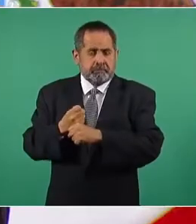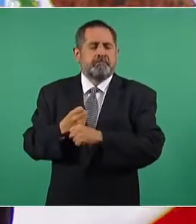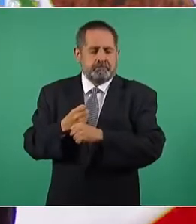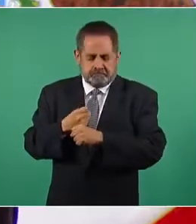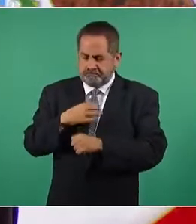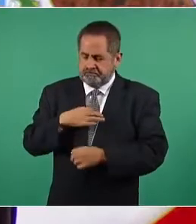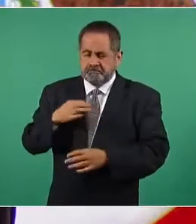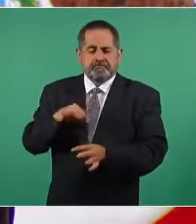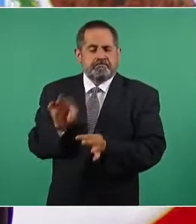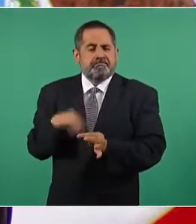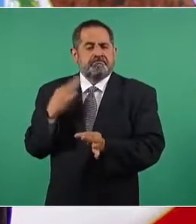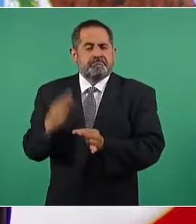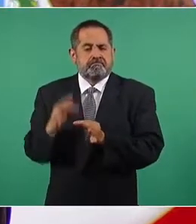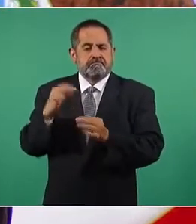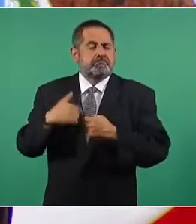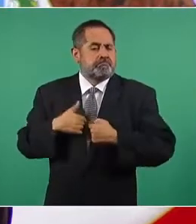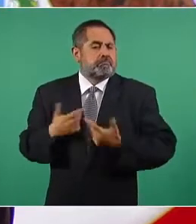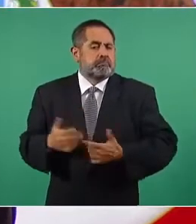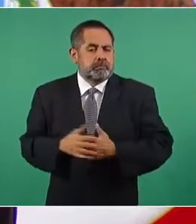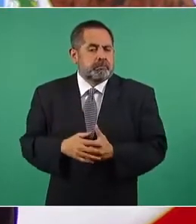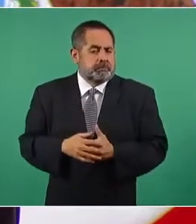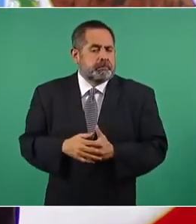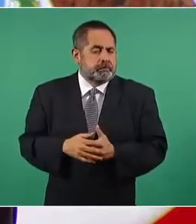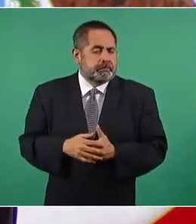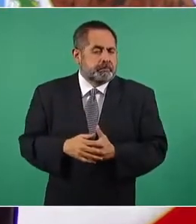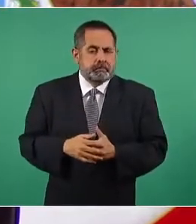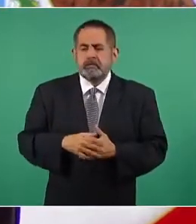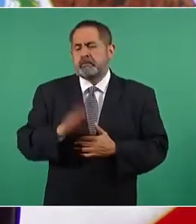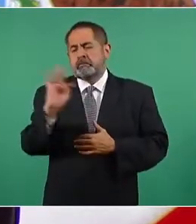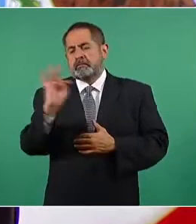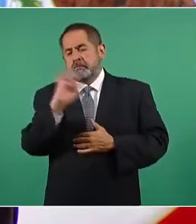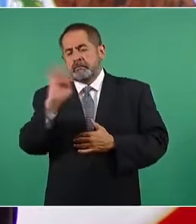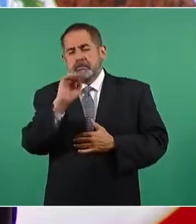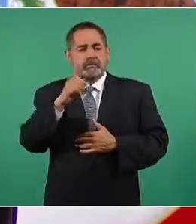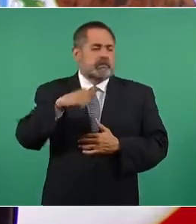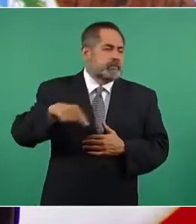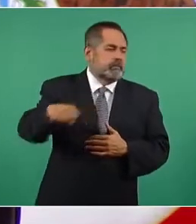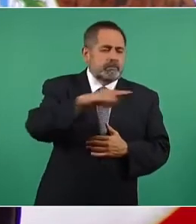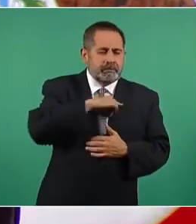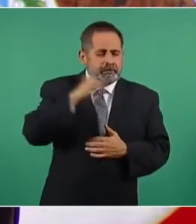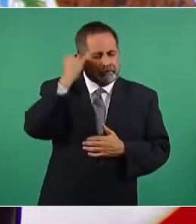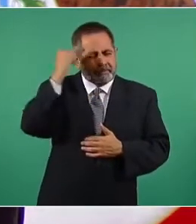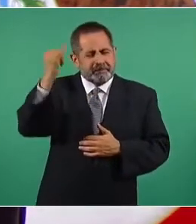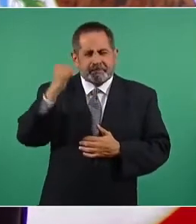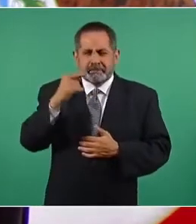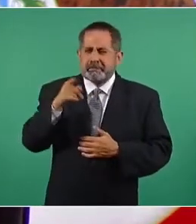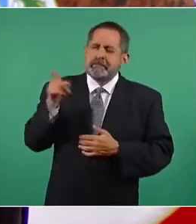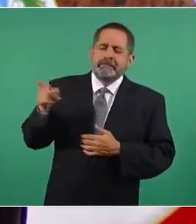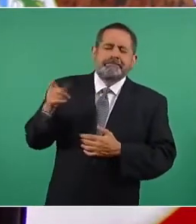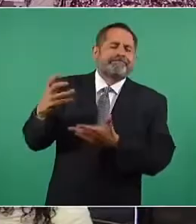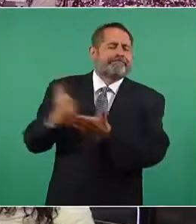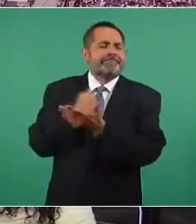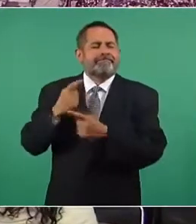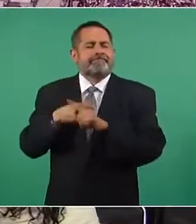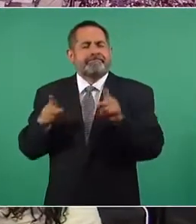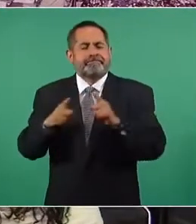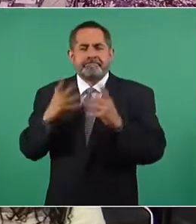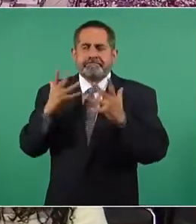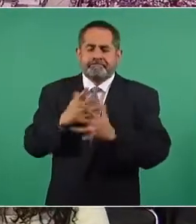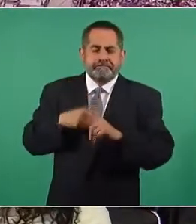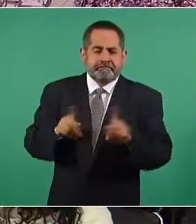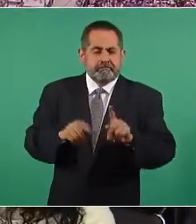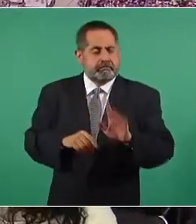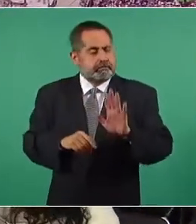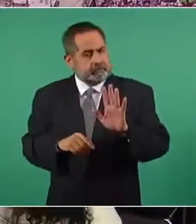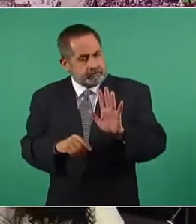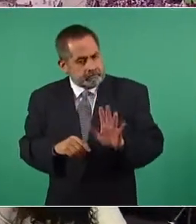Posiblemente haya quienes imaginaron que sería de otra forma lo